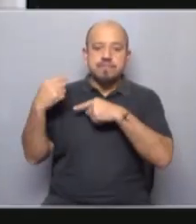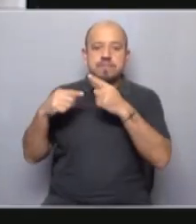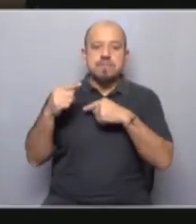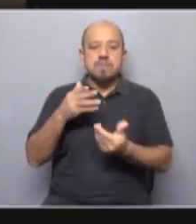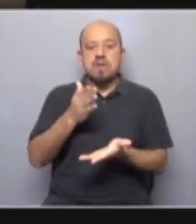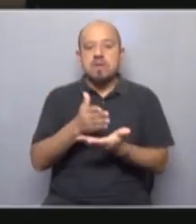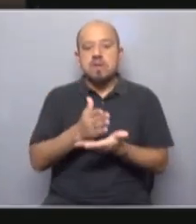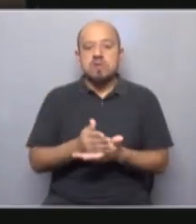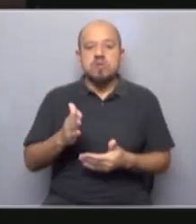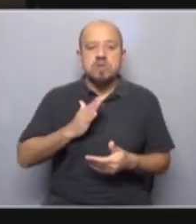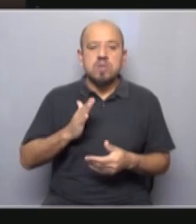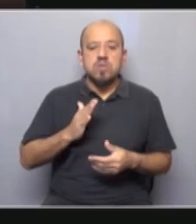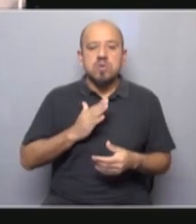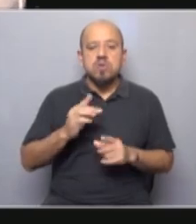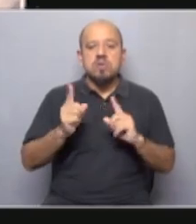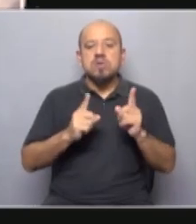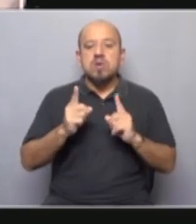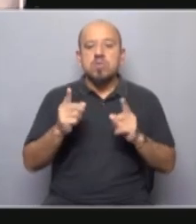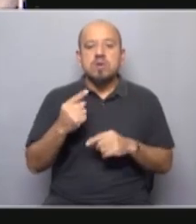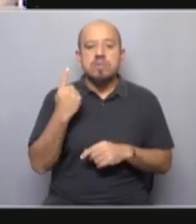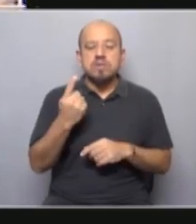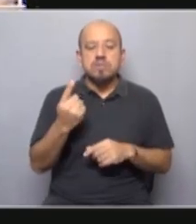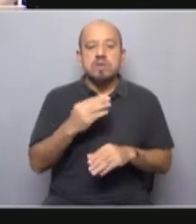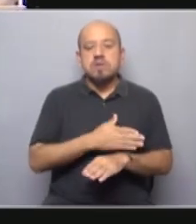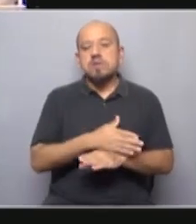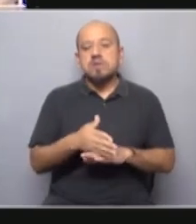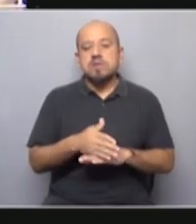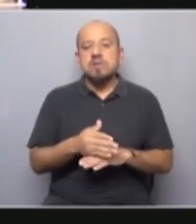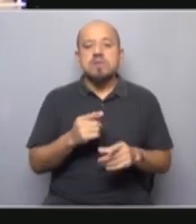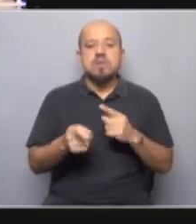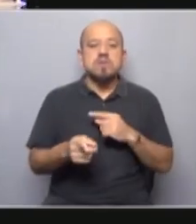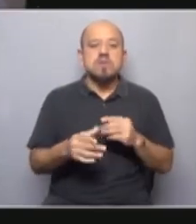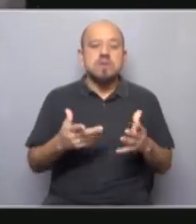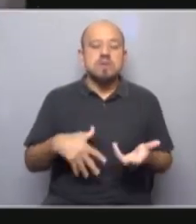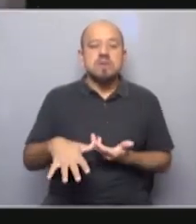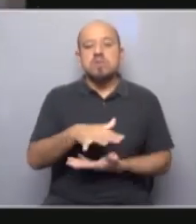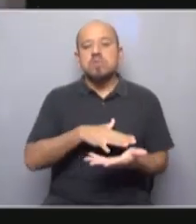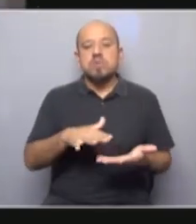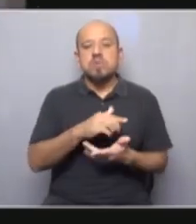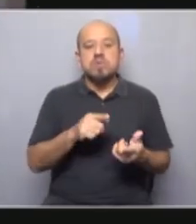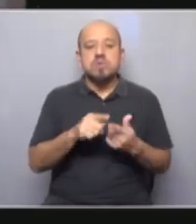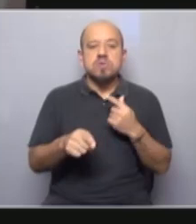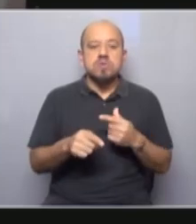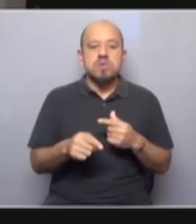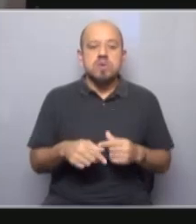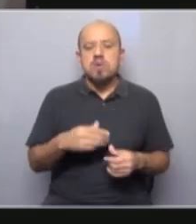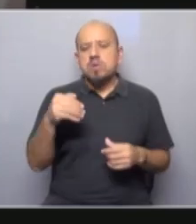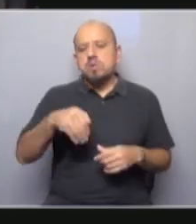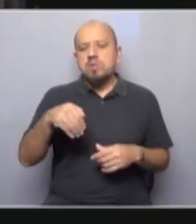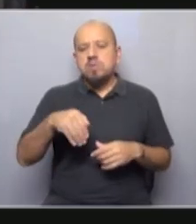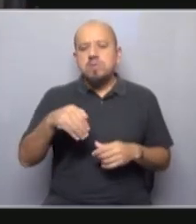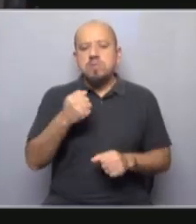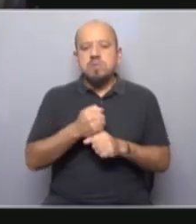los derechos de las mujeres son algunas de las principales consecuencias de la pandemia que agravan la ya compleja situación de millones de